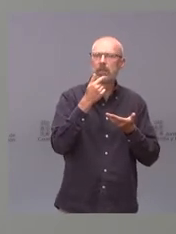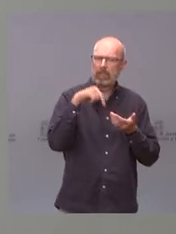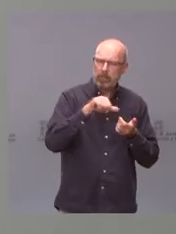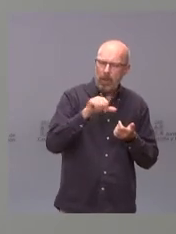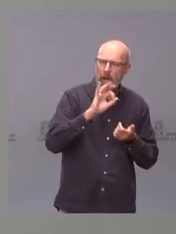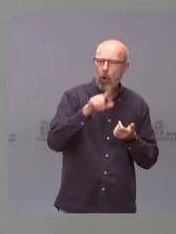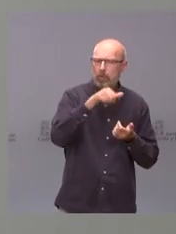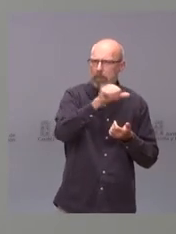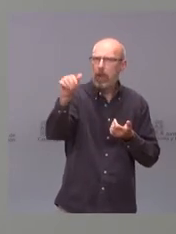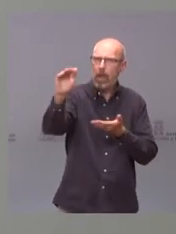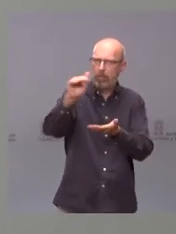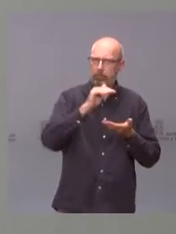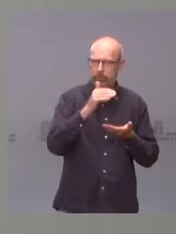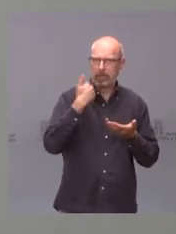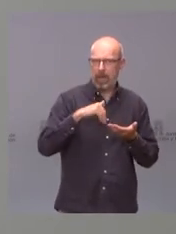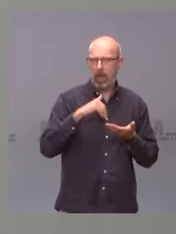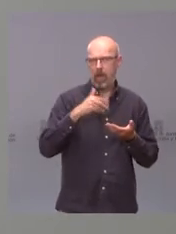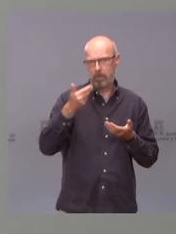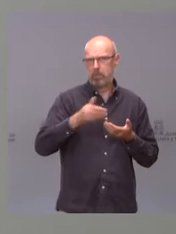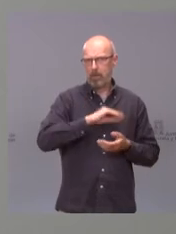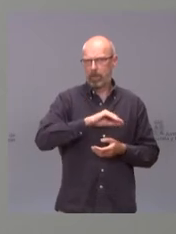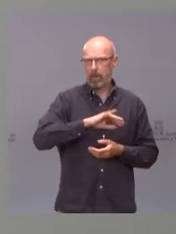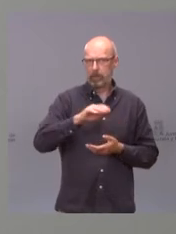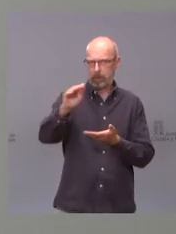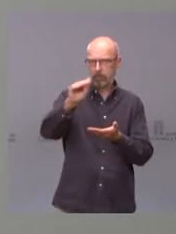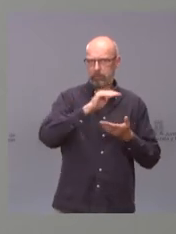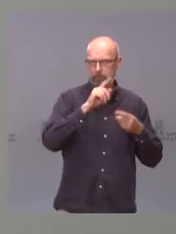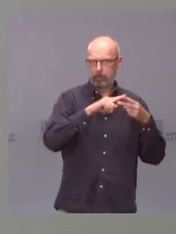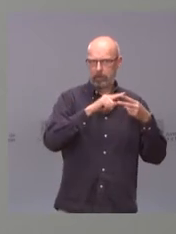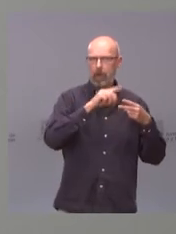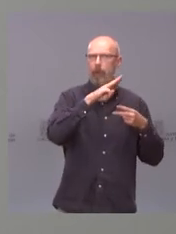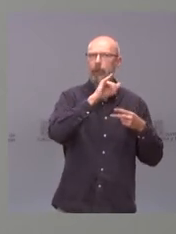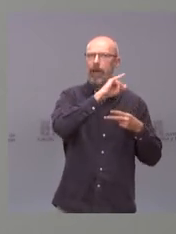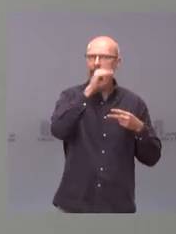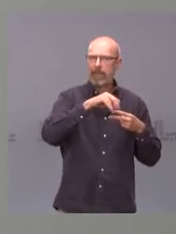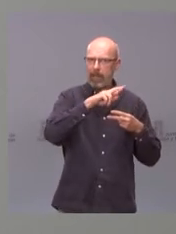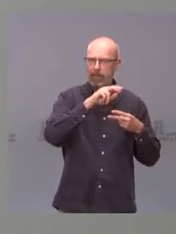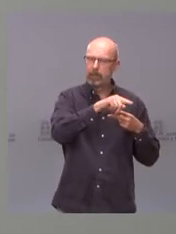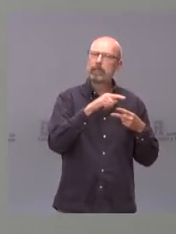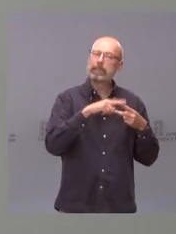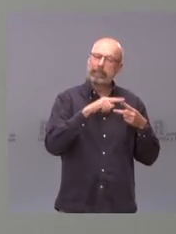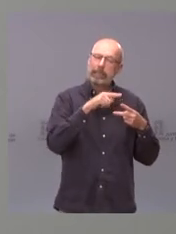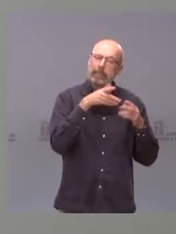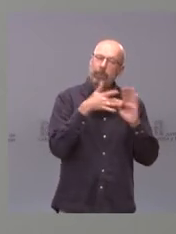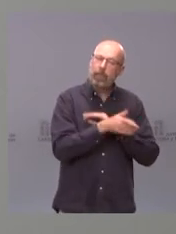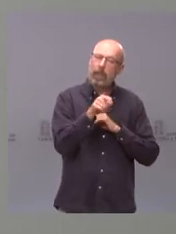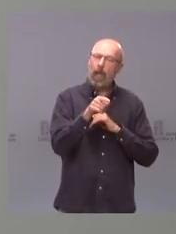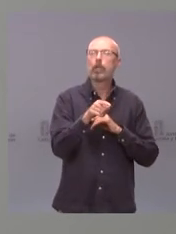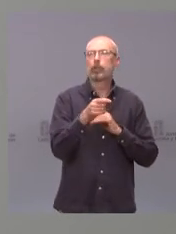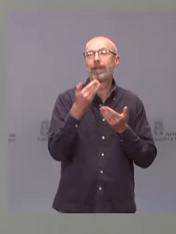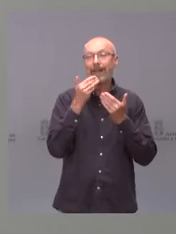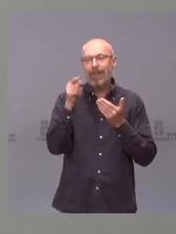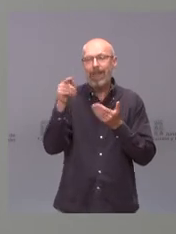tenemos una recepción importante de vacunas de Pfizer y eso nos va a permitir ir avanzando